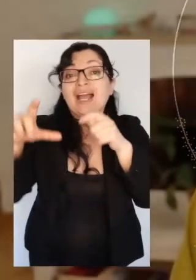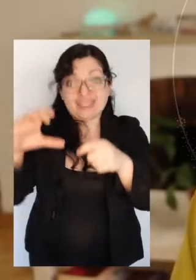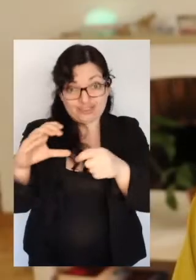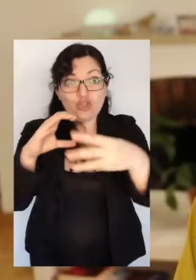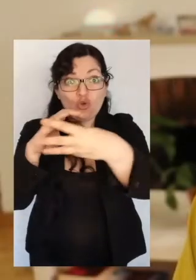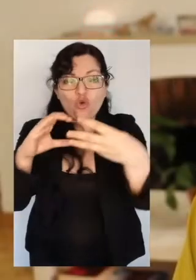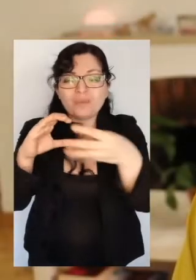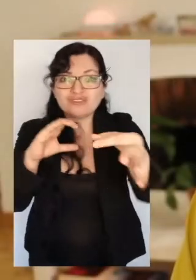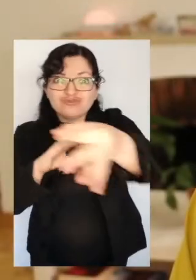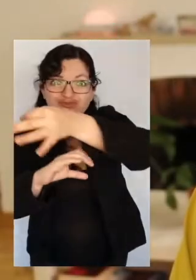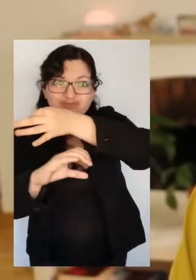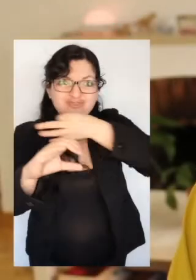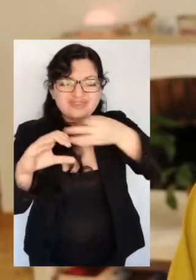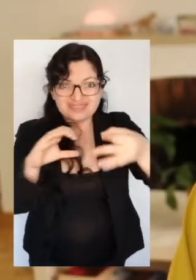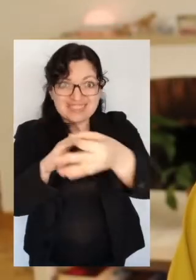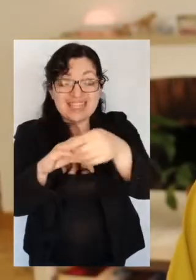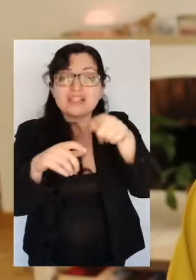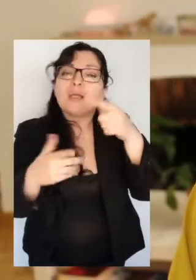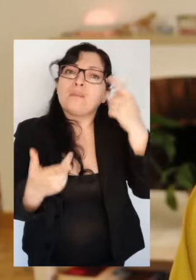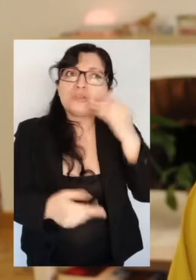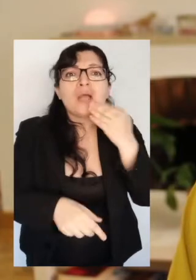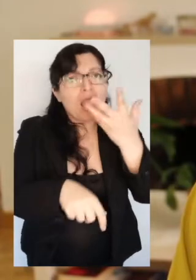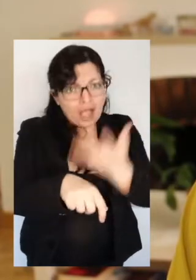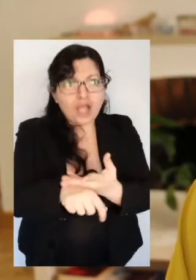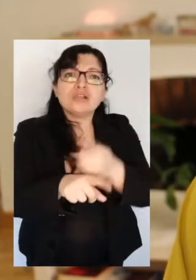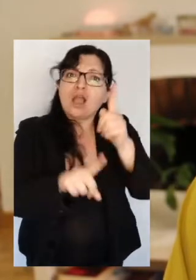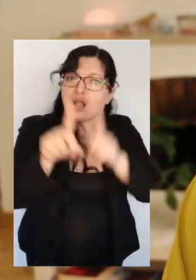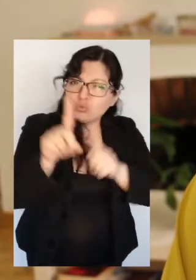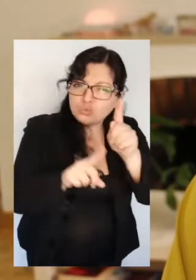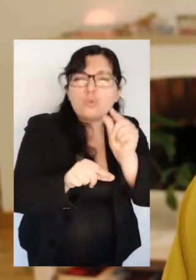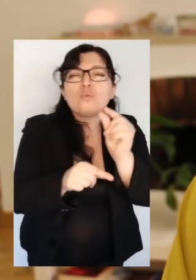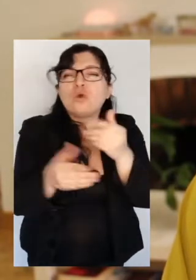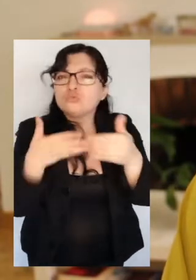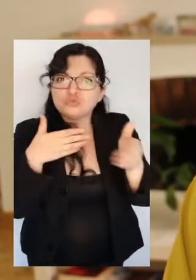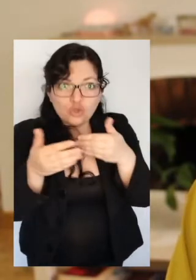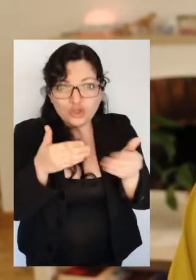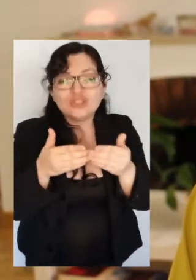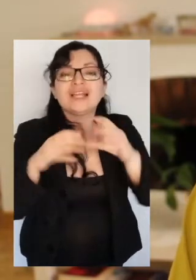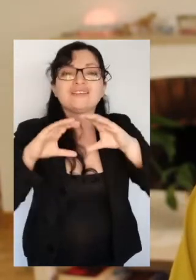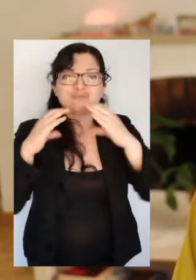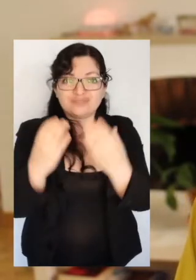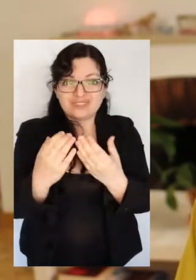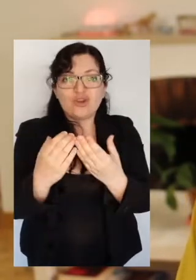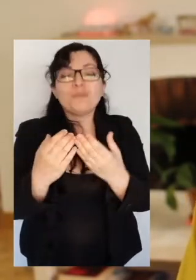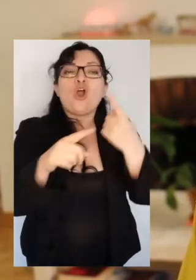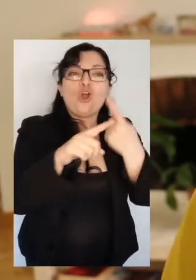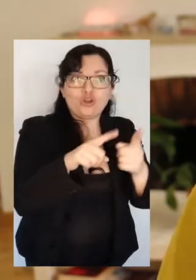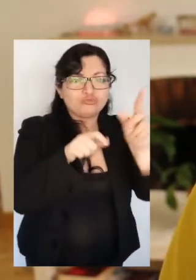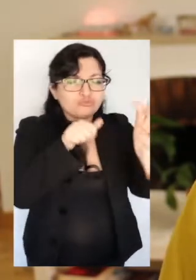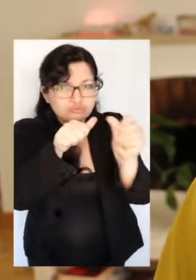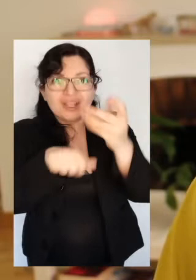Pero también podemos encontrar unos pocos en las cercanías de otros planetas.